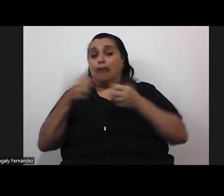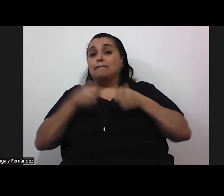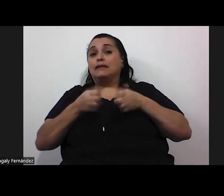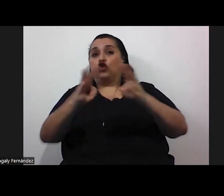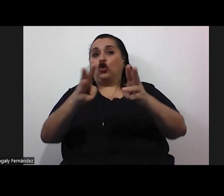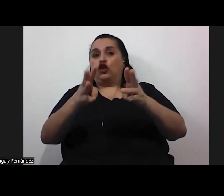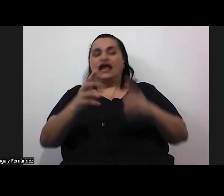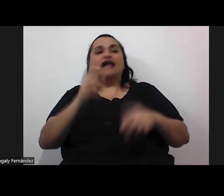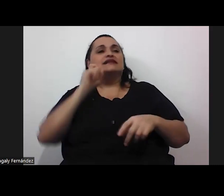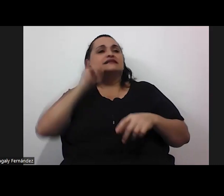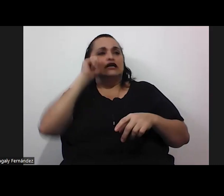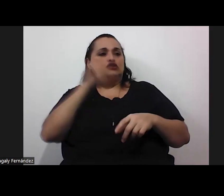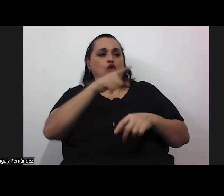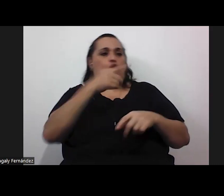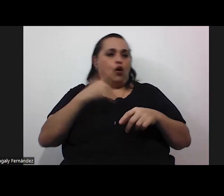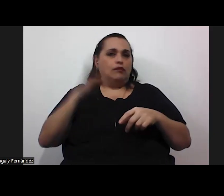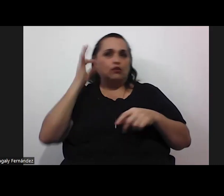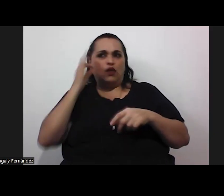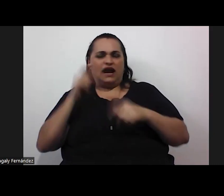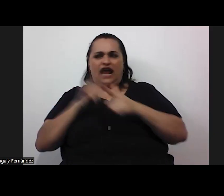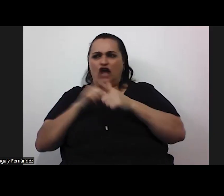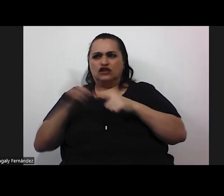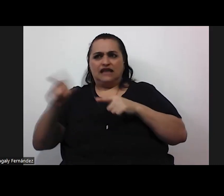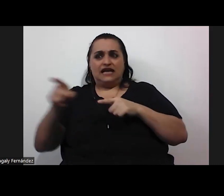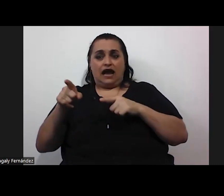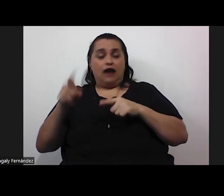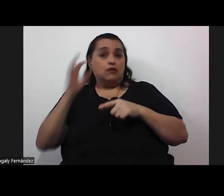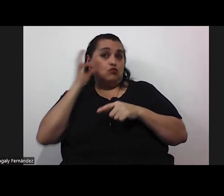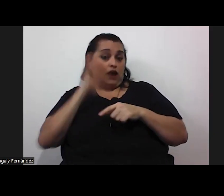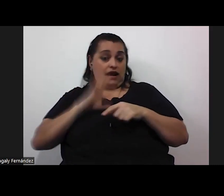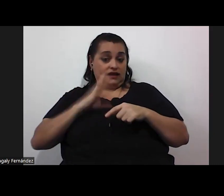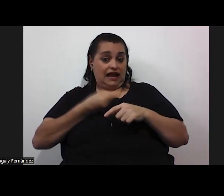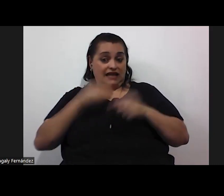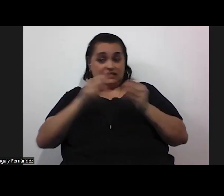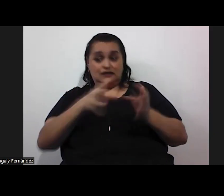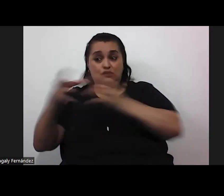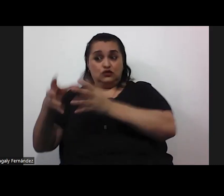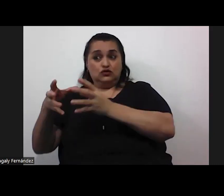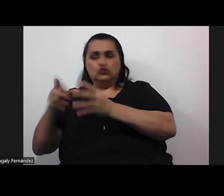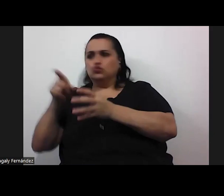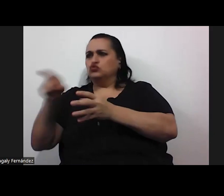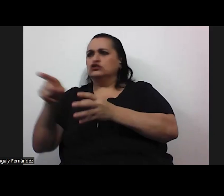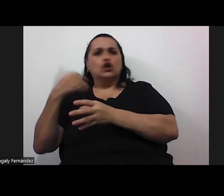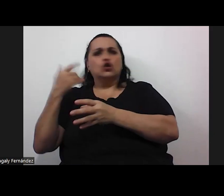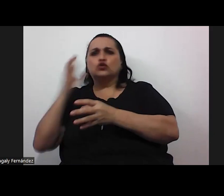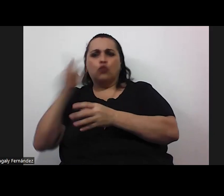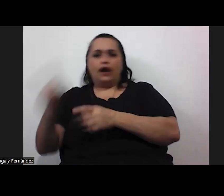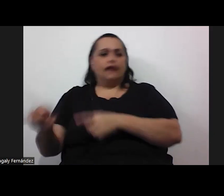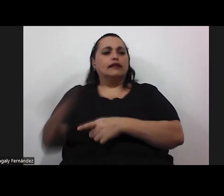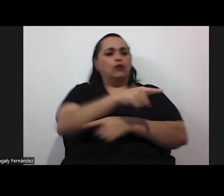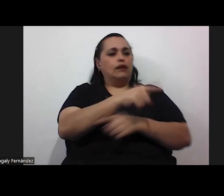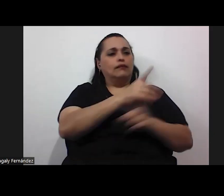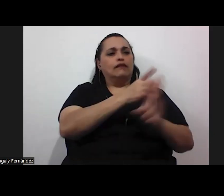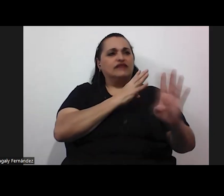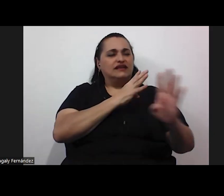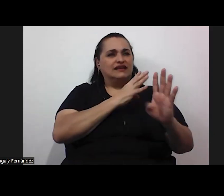sexo entonces cuando la chica trans se colocaba con las mujeres la persona le decía no usted no es una mujer es un hombre devuélvase a la fila entonces